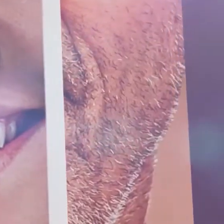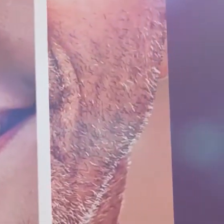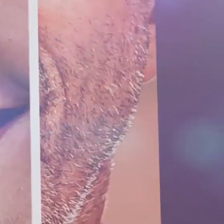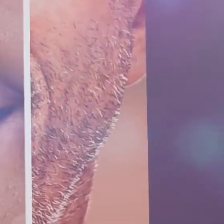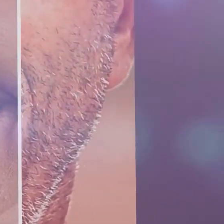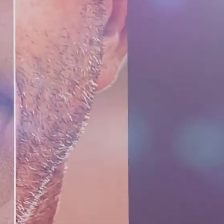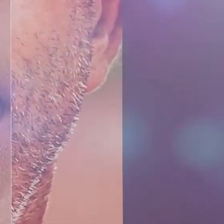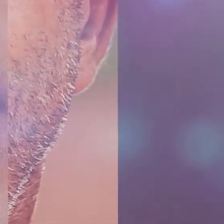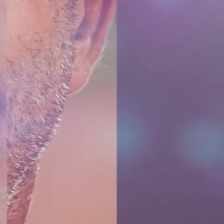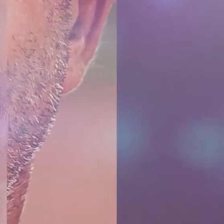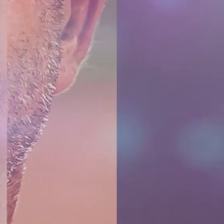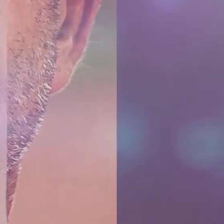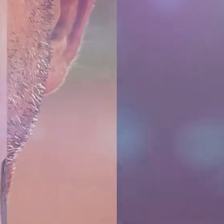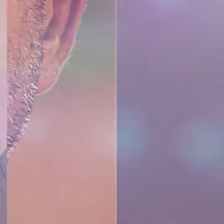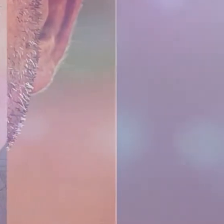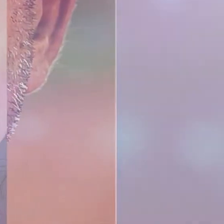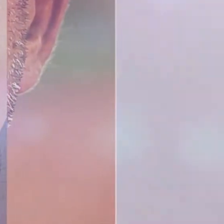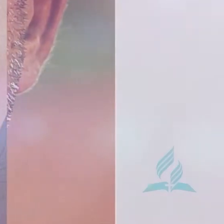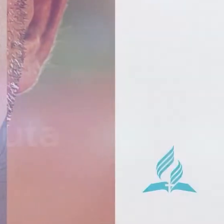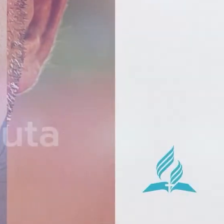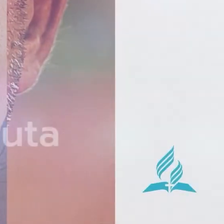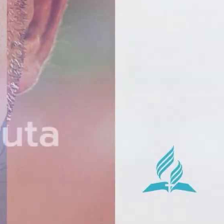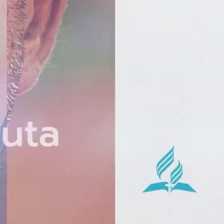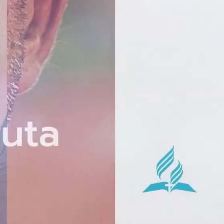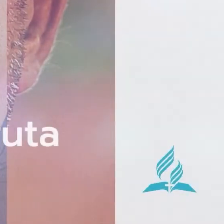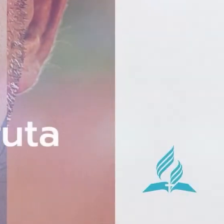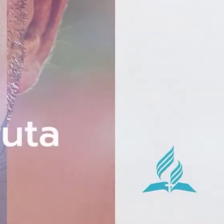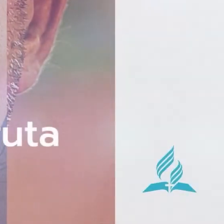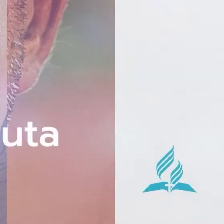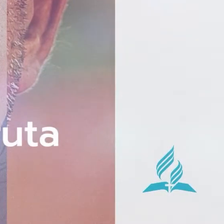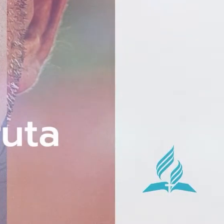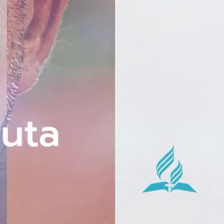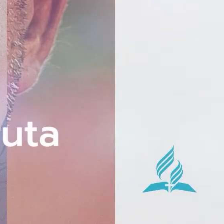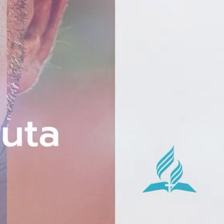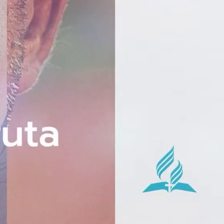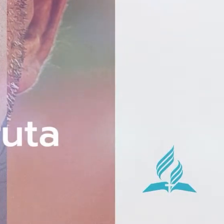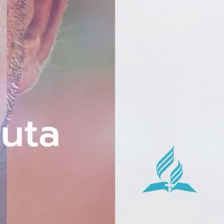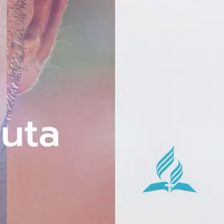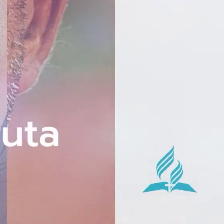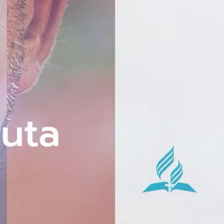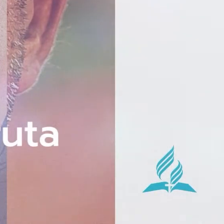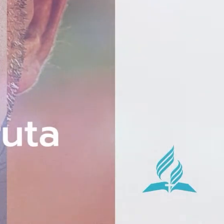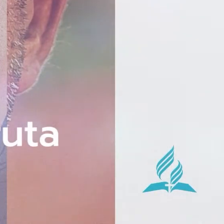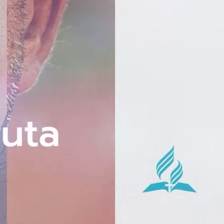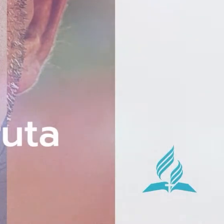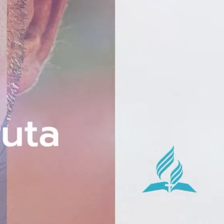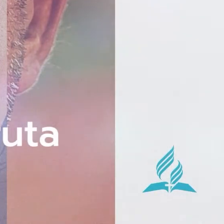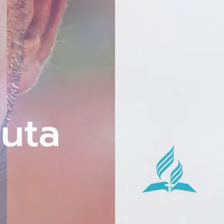Probar y Ved Historia de hoy Sorpresa en la ruta